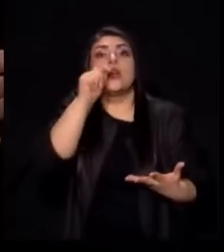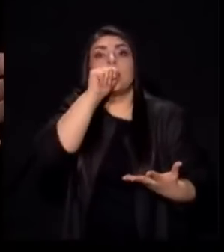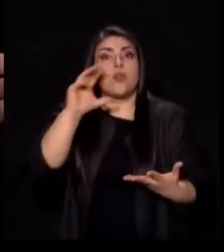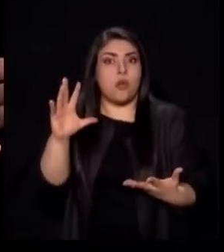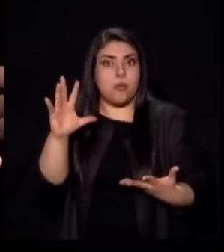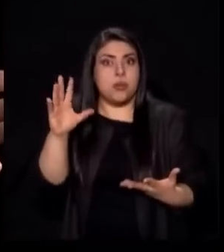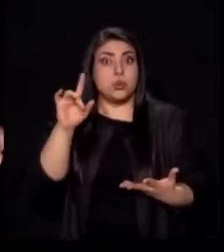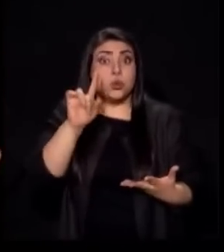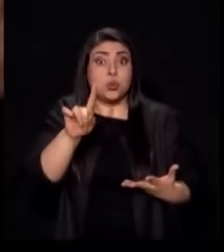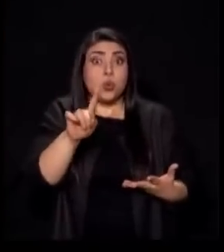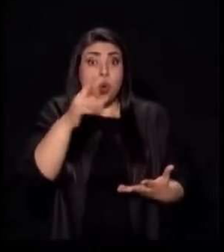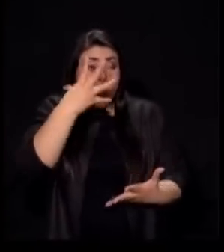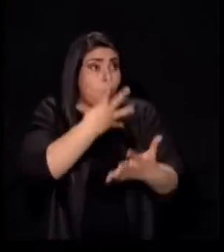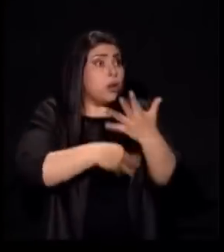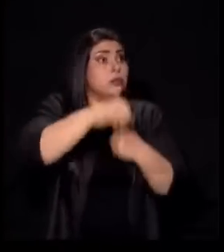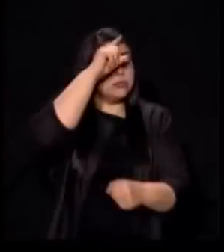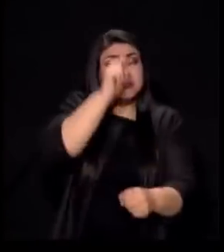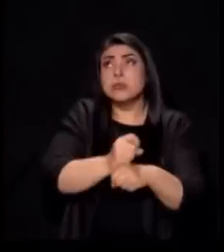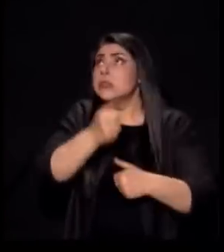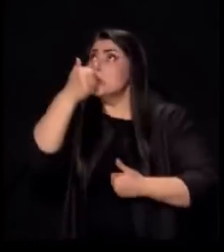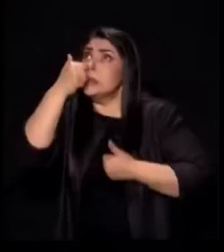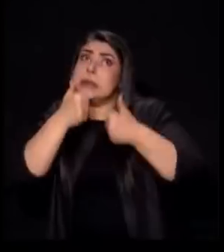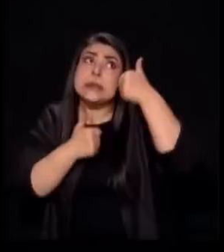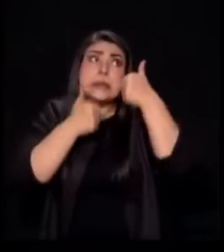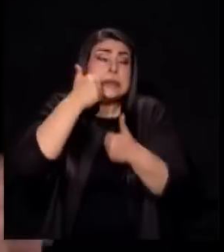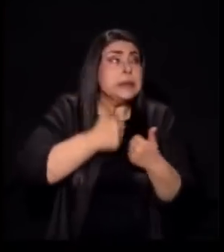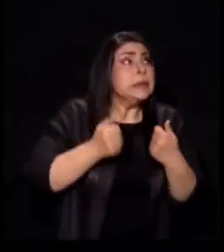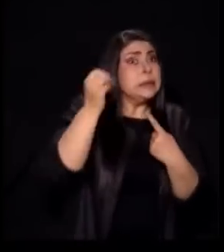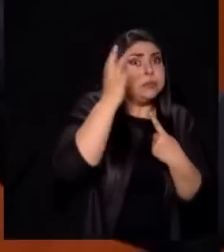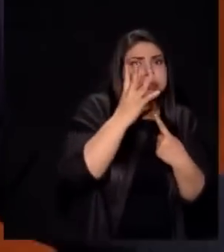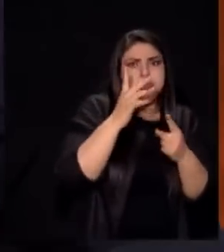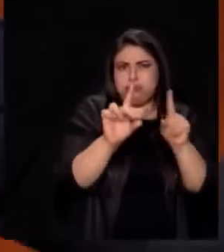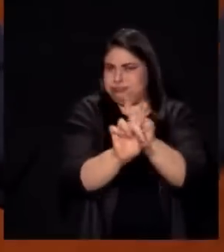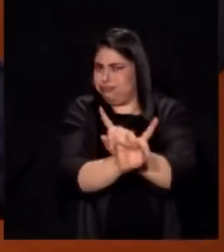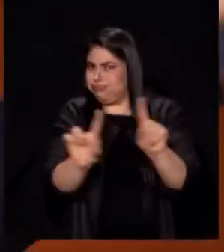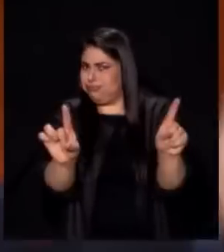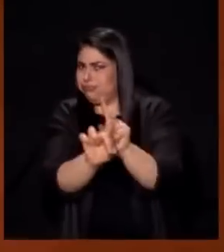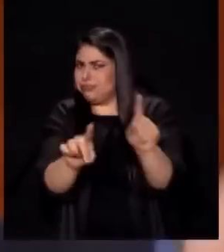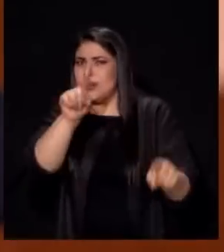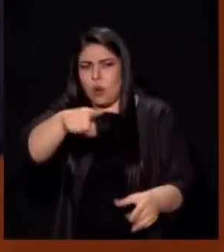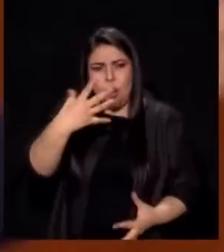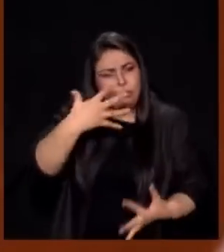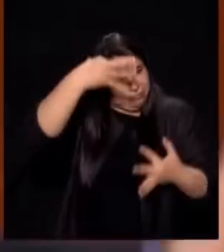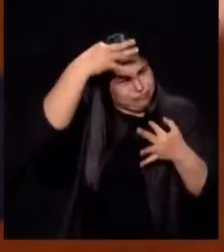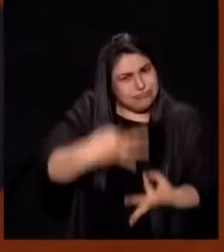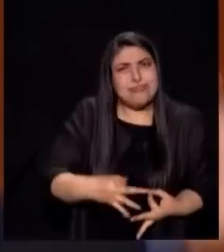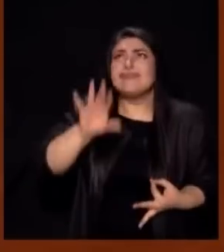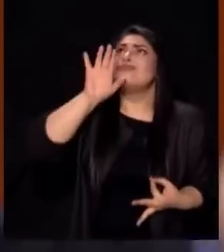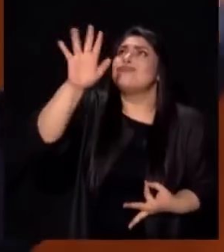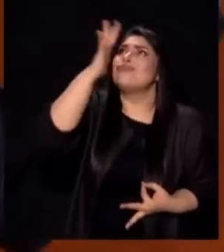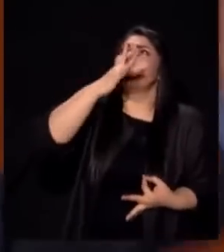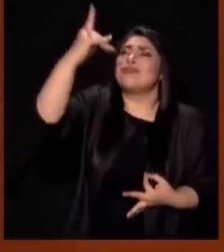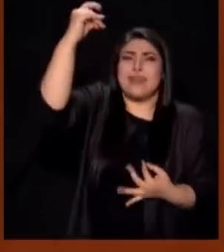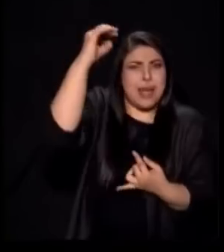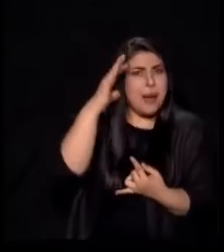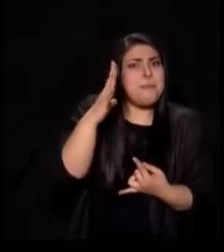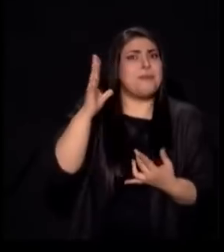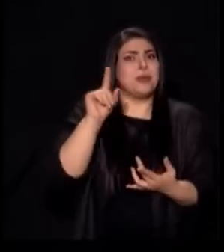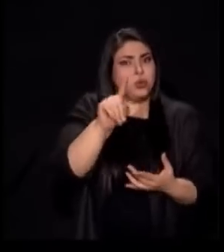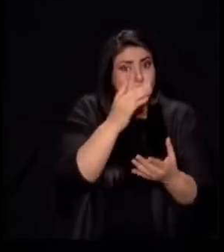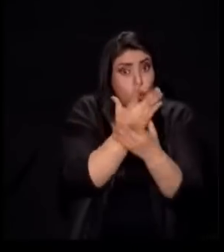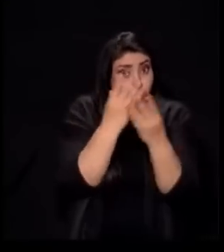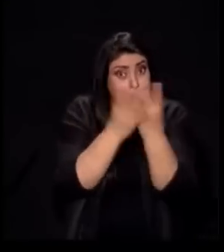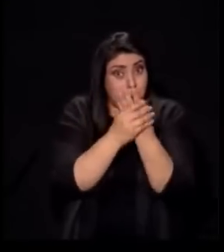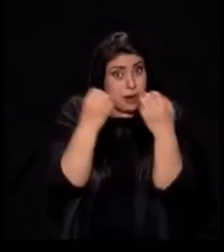salgas A trabajar Si vas A ser Bendecido En tu Trabajo Porque Dios Ha prometido Bendecir El trabajo De tus Manos